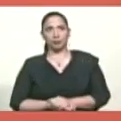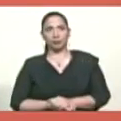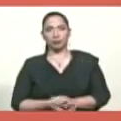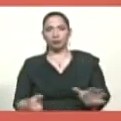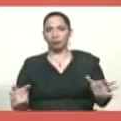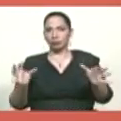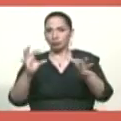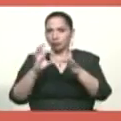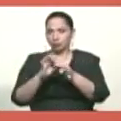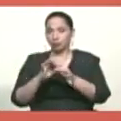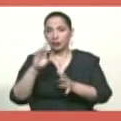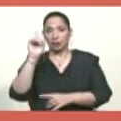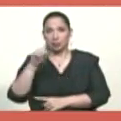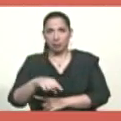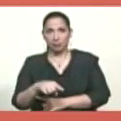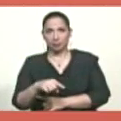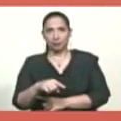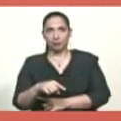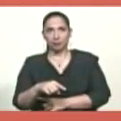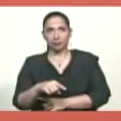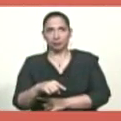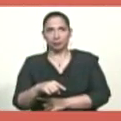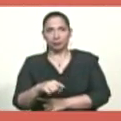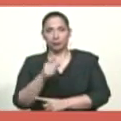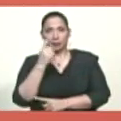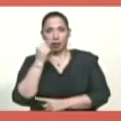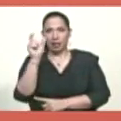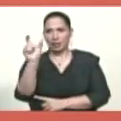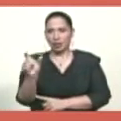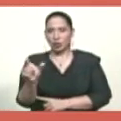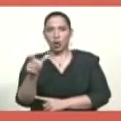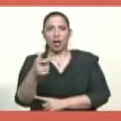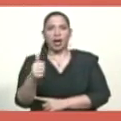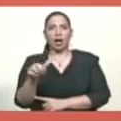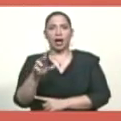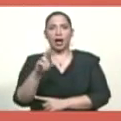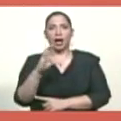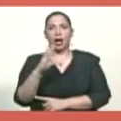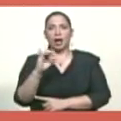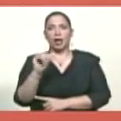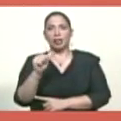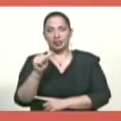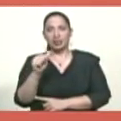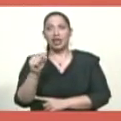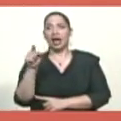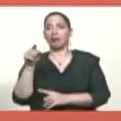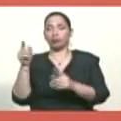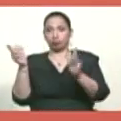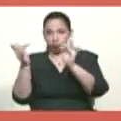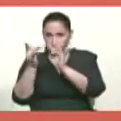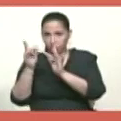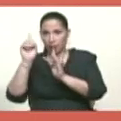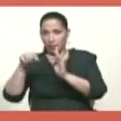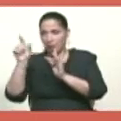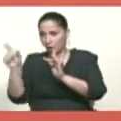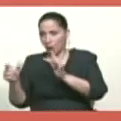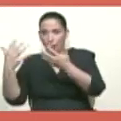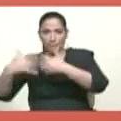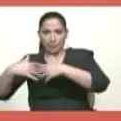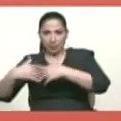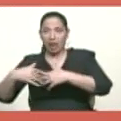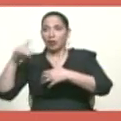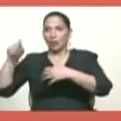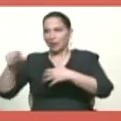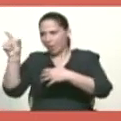además de el señor García Palomo con este empresario Parsifal de Sola y de Parsifal de Sola que es uno de los financiistas,